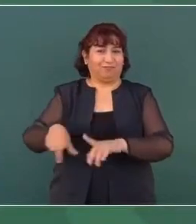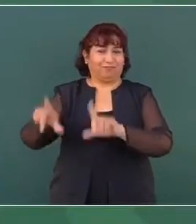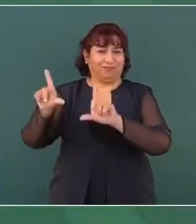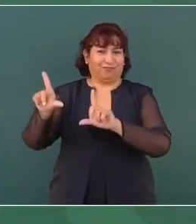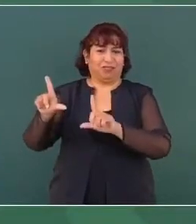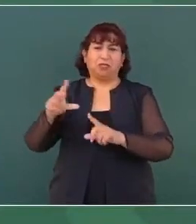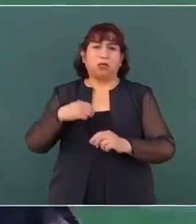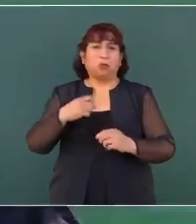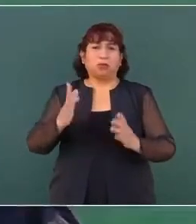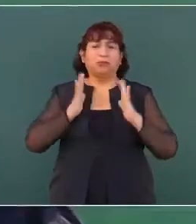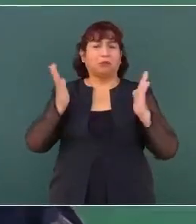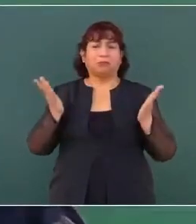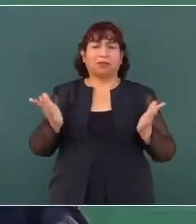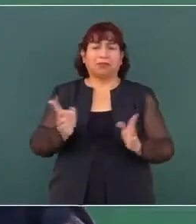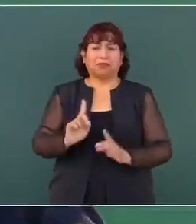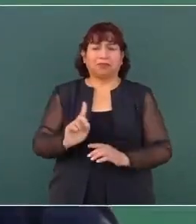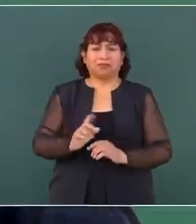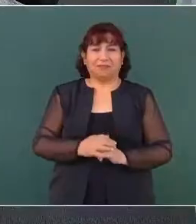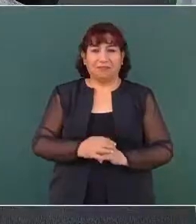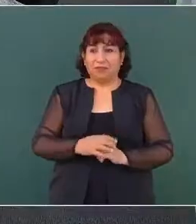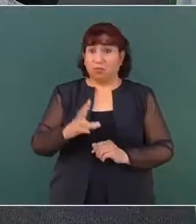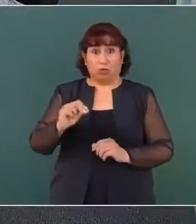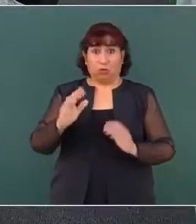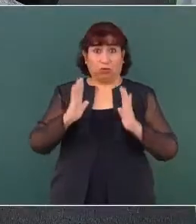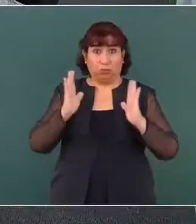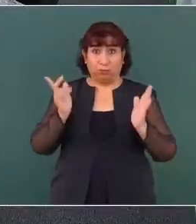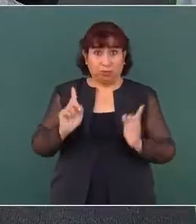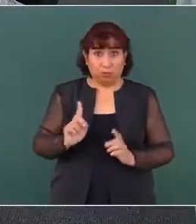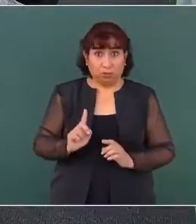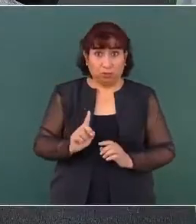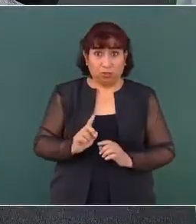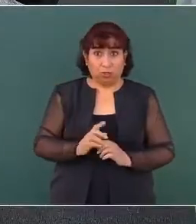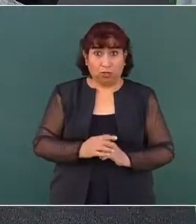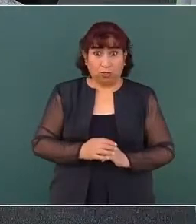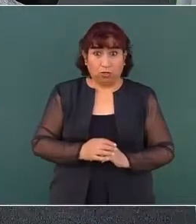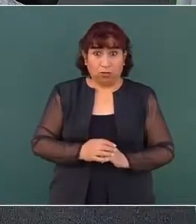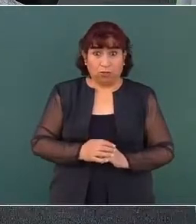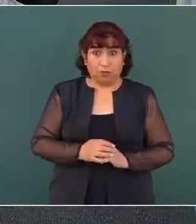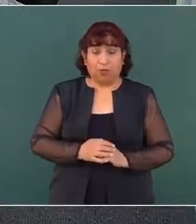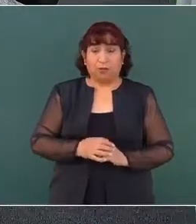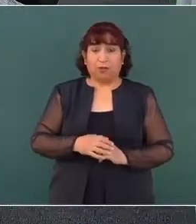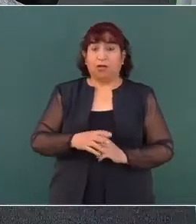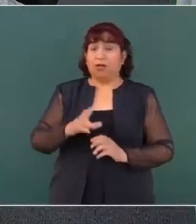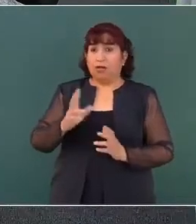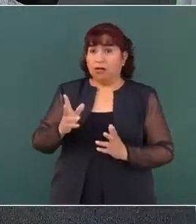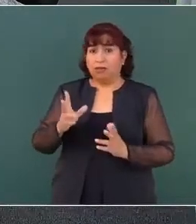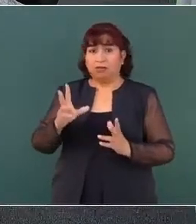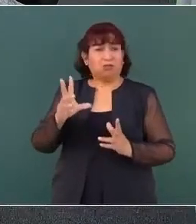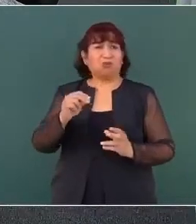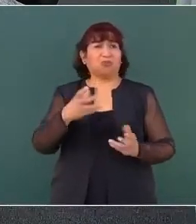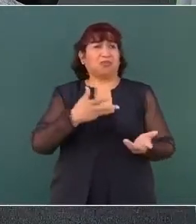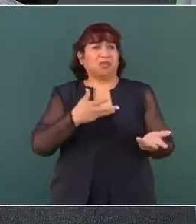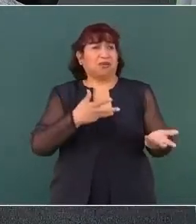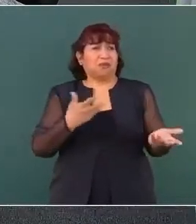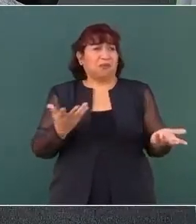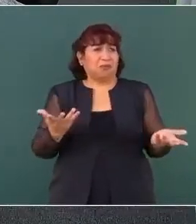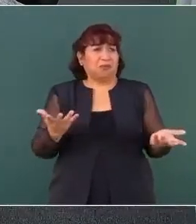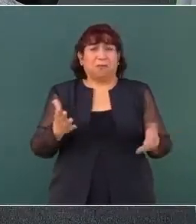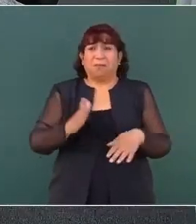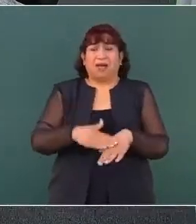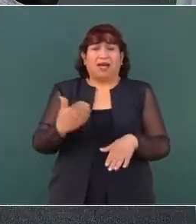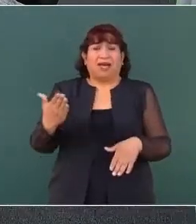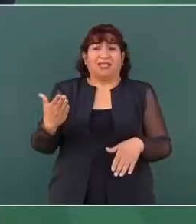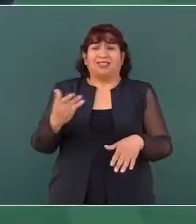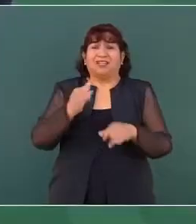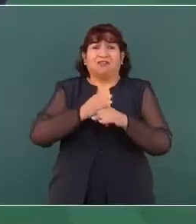modo que no me sorprendió. sorprendió? ¿No se sorprendió? ¿No se sorprendió? No tengo más